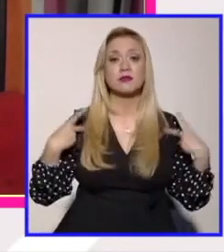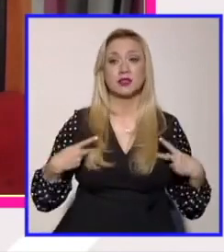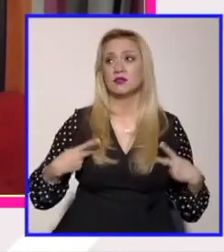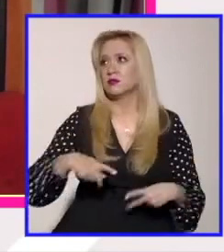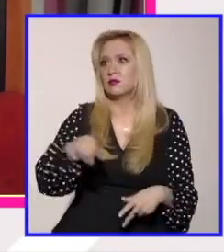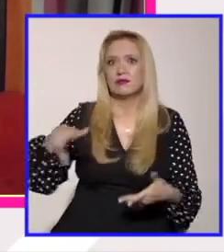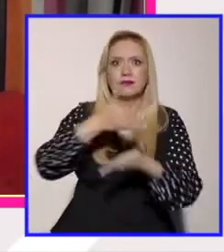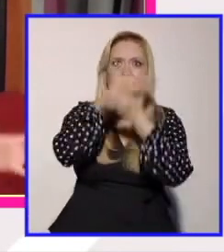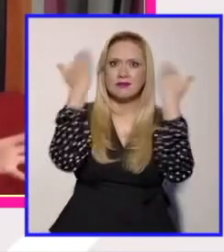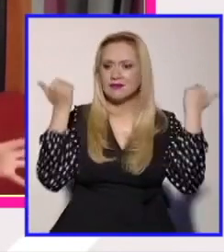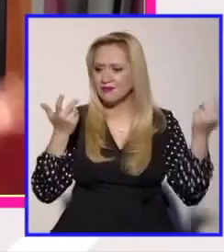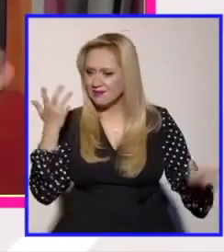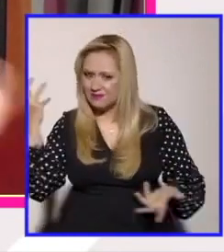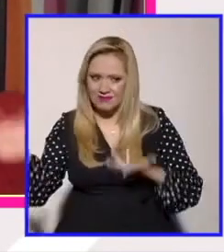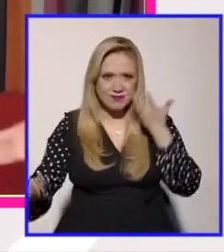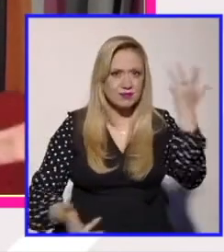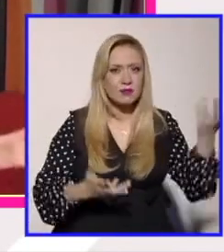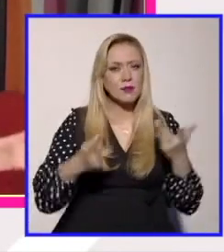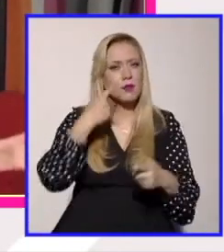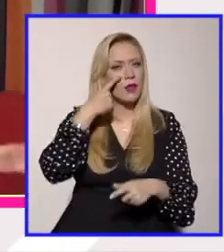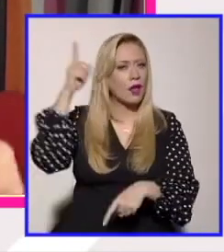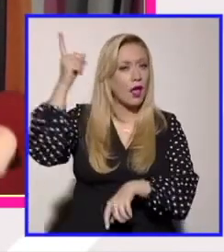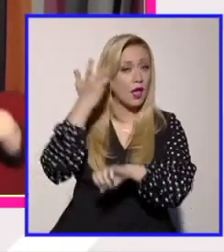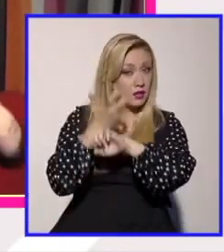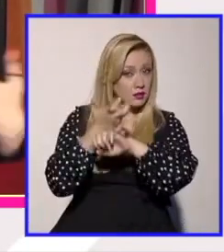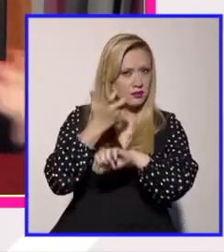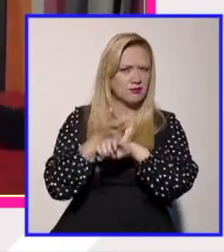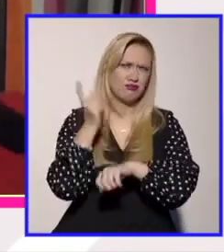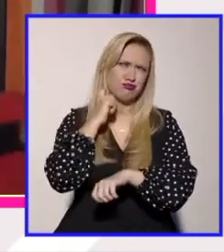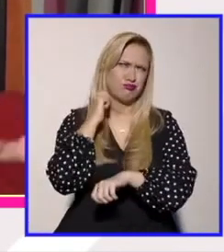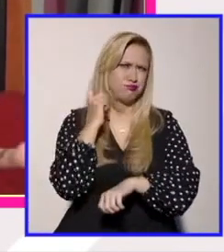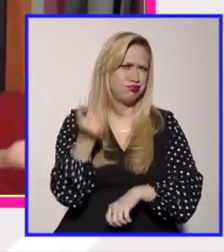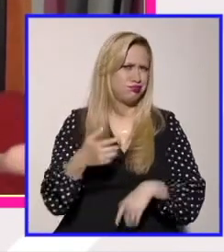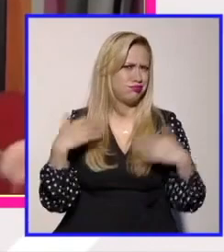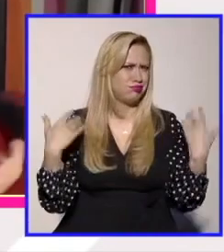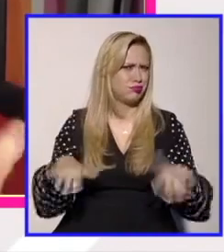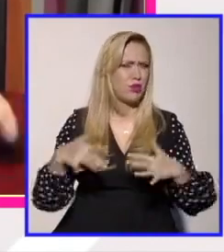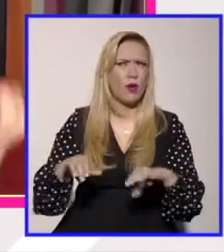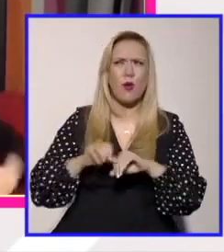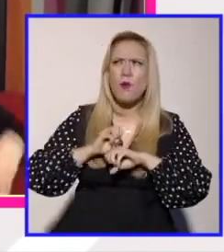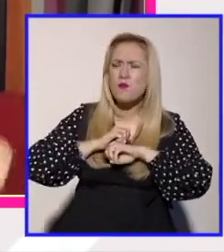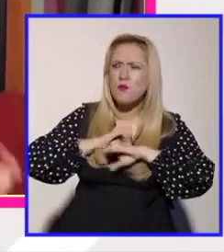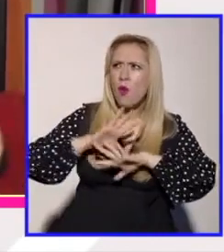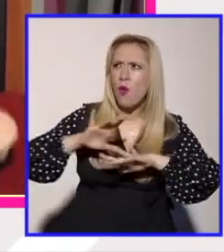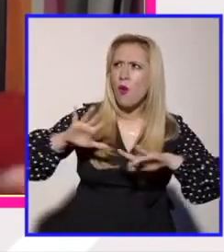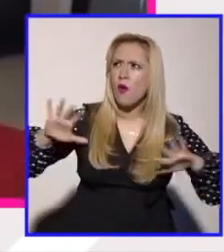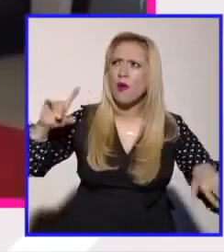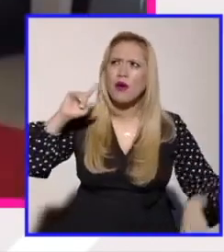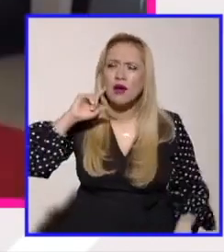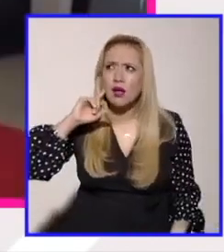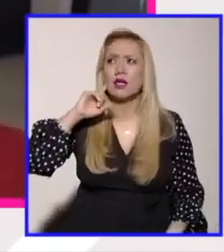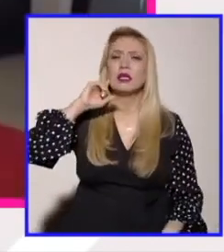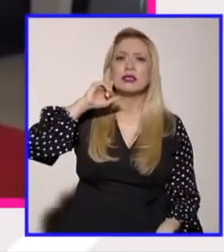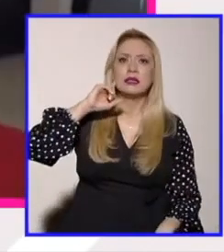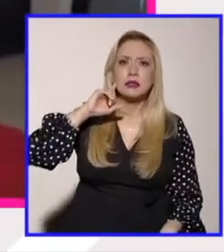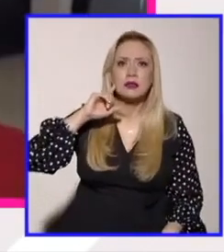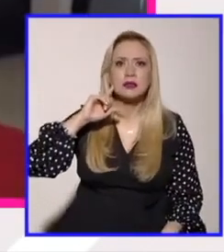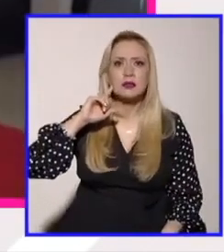hacer muy famosamente en Estados Unidos y esto es de estrategia que se publica yo he visto gente discutirlo abiertamente